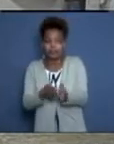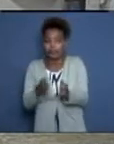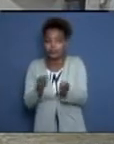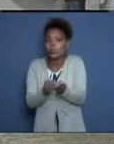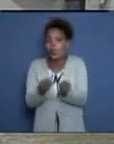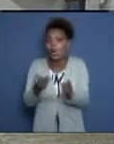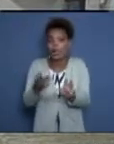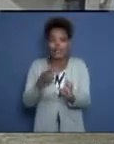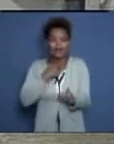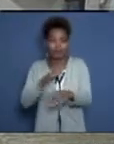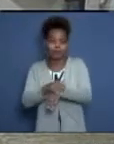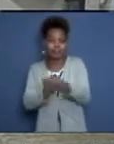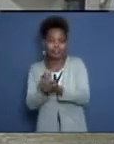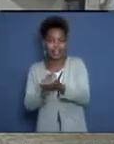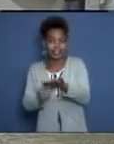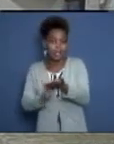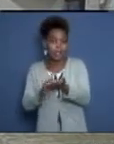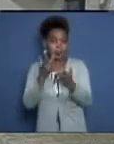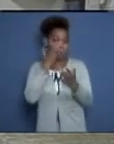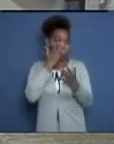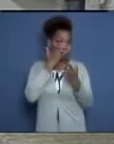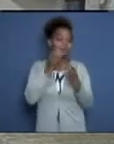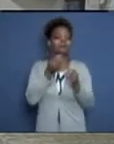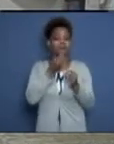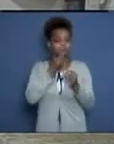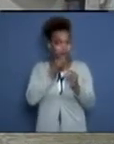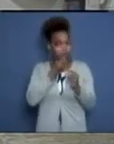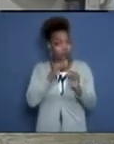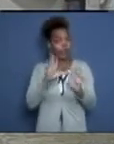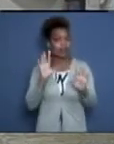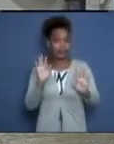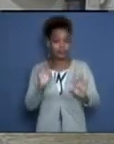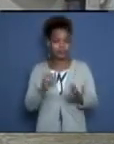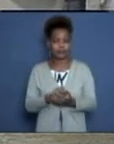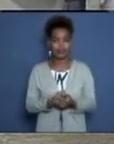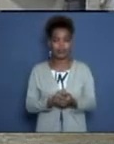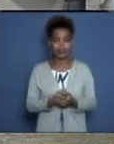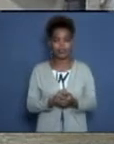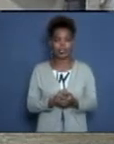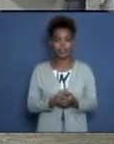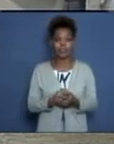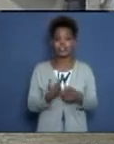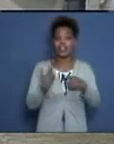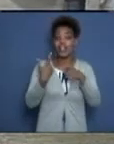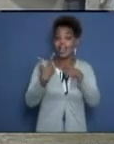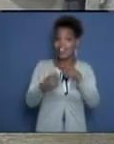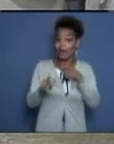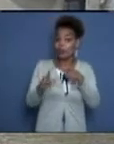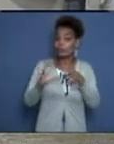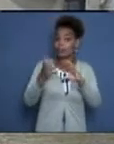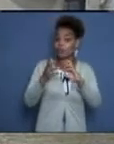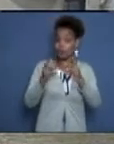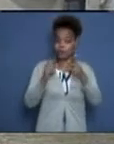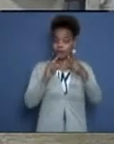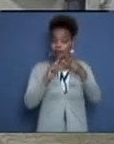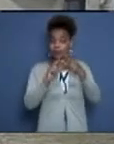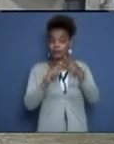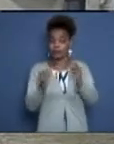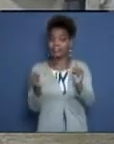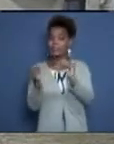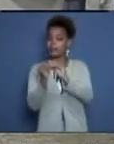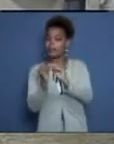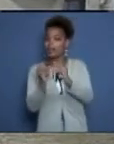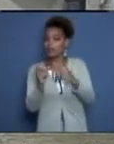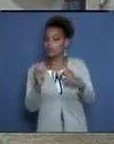ir a pasar, claro, por supuesto. Y la otra forma de contacto es por aerosol, que son partículas de muy bajo peso molecular que se